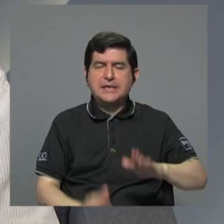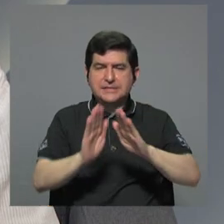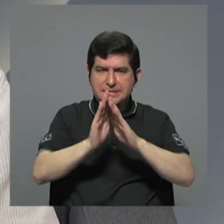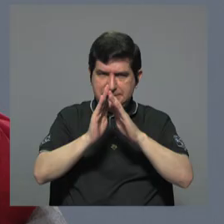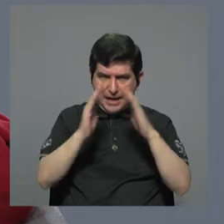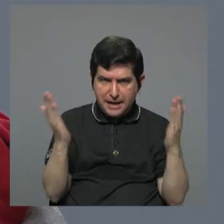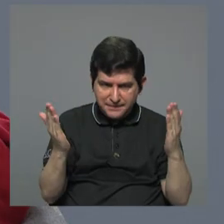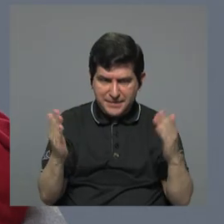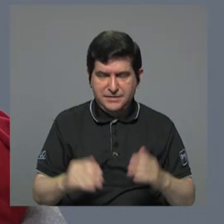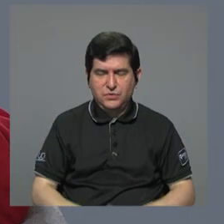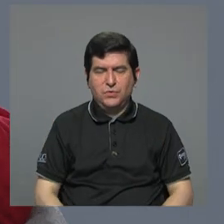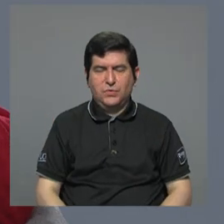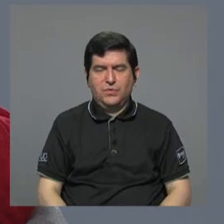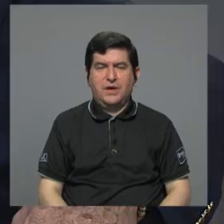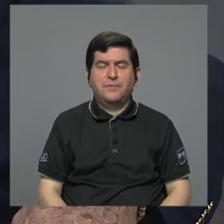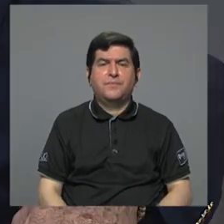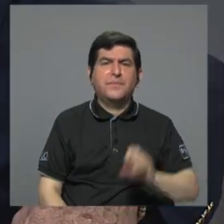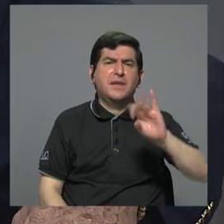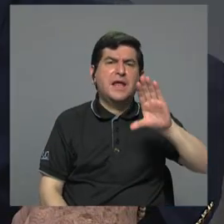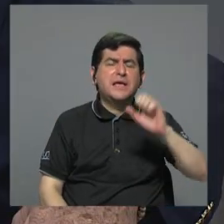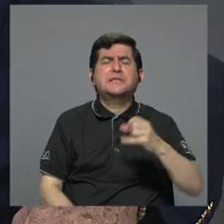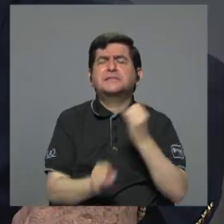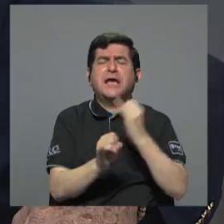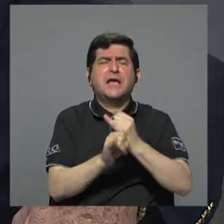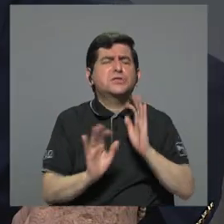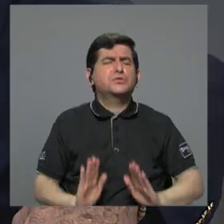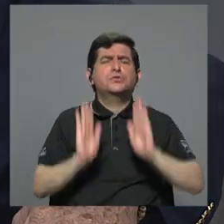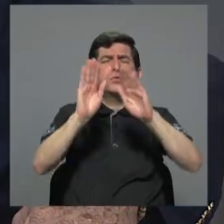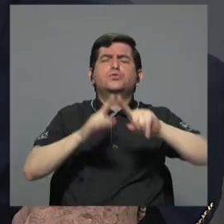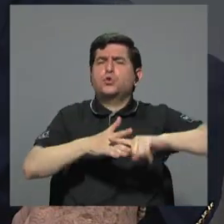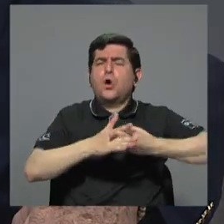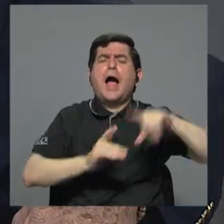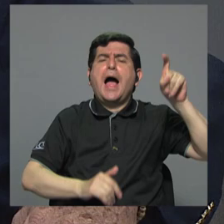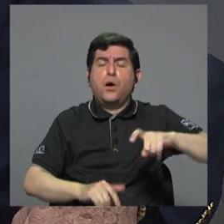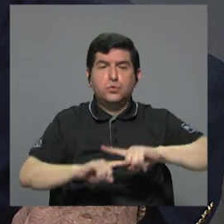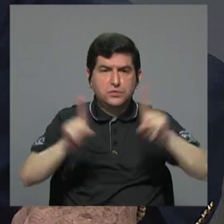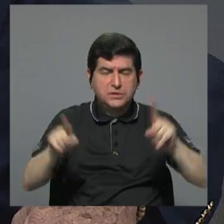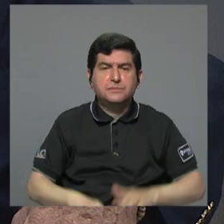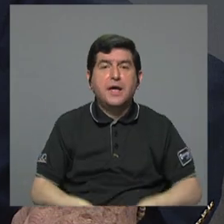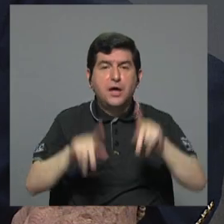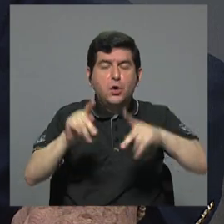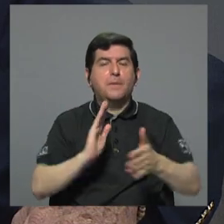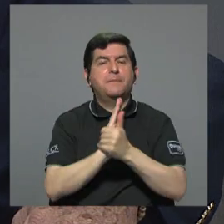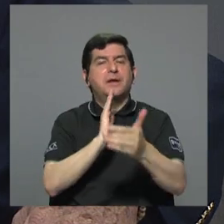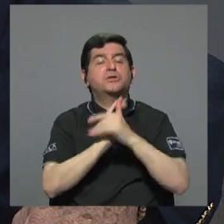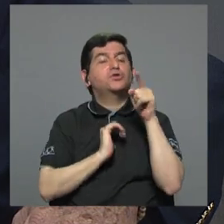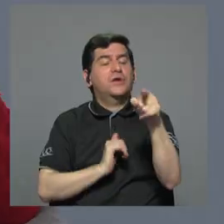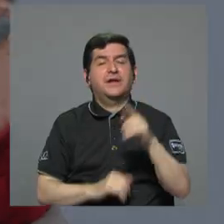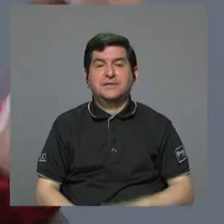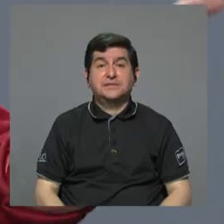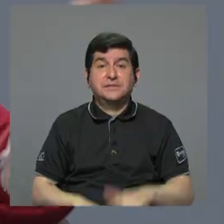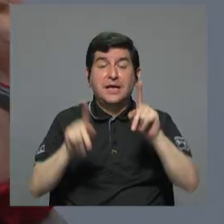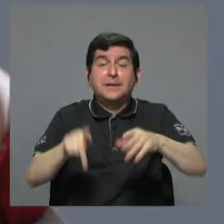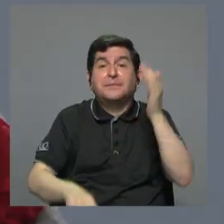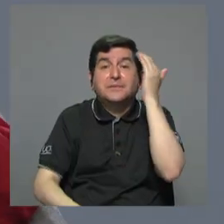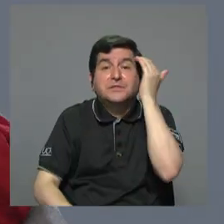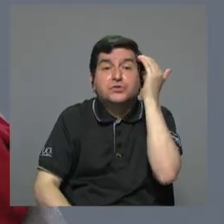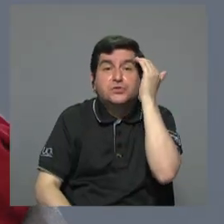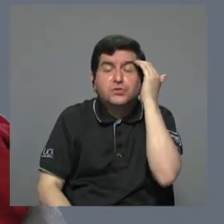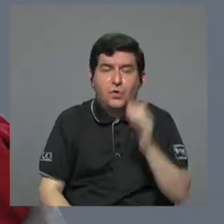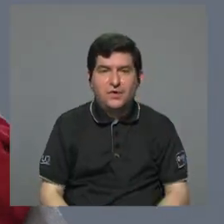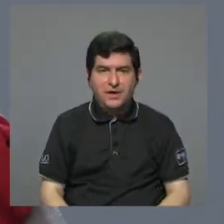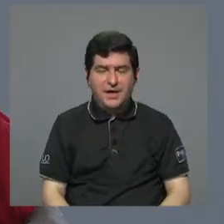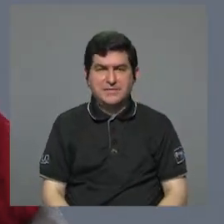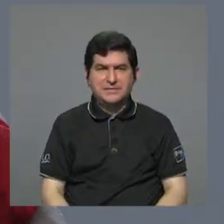y hay que abrirlo solo. Es institución maravillosa, que hay que hacerle ajustes, pero hay que poner gente talentosa ahí. Y gente que sepa, y gente que